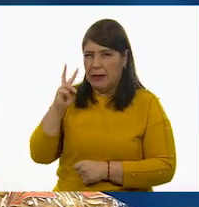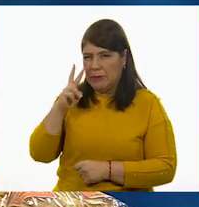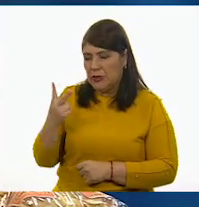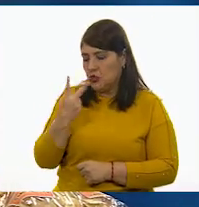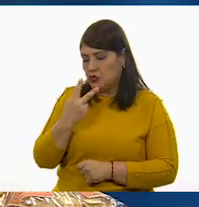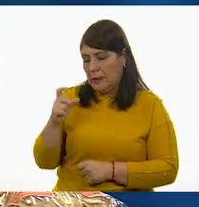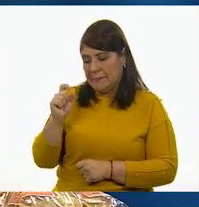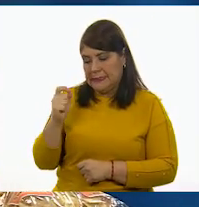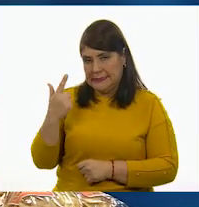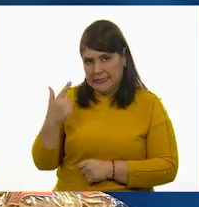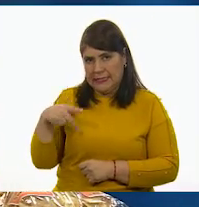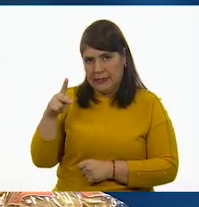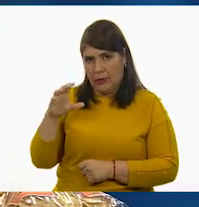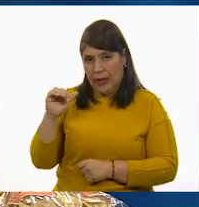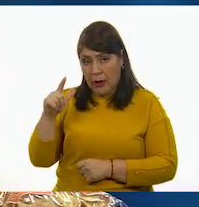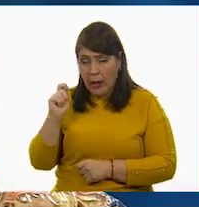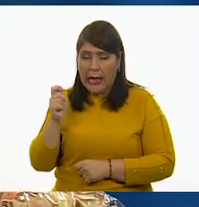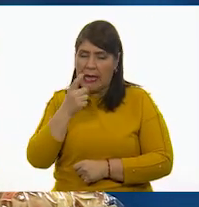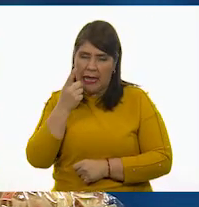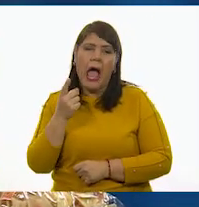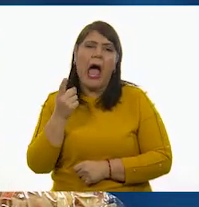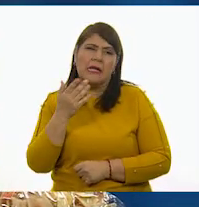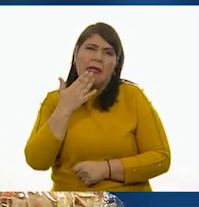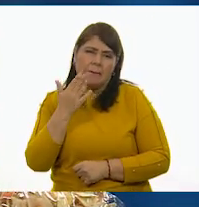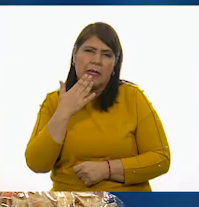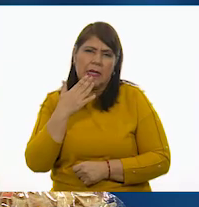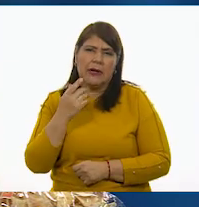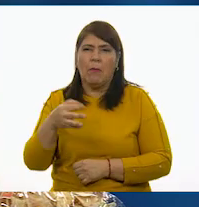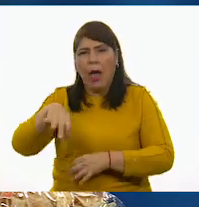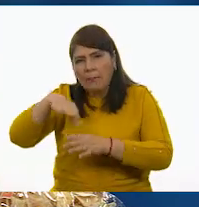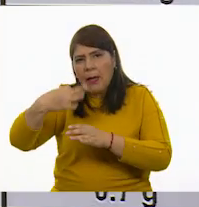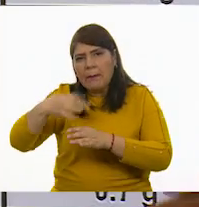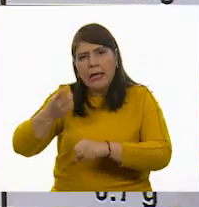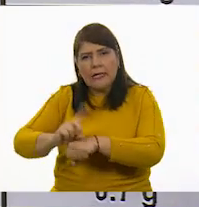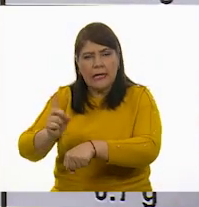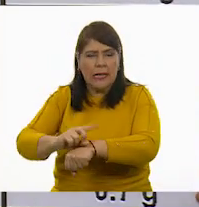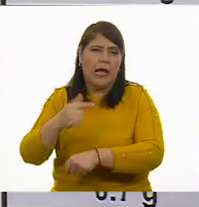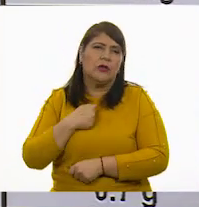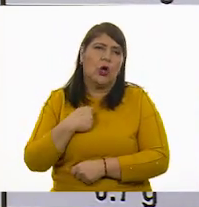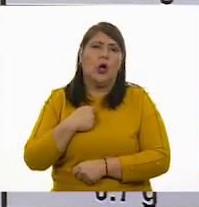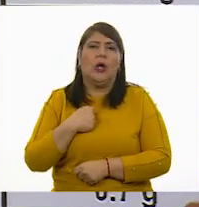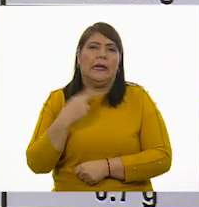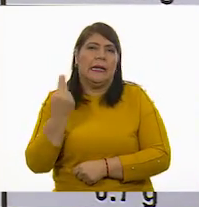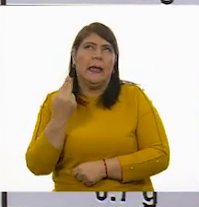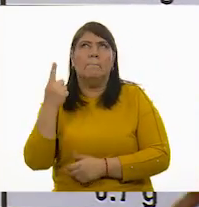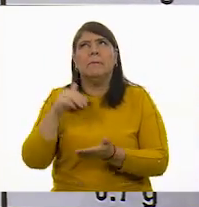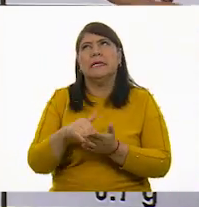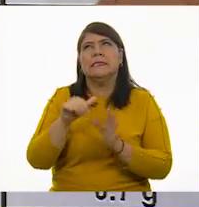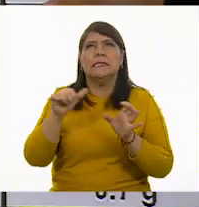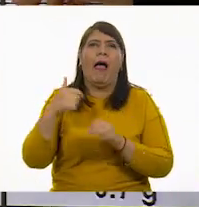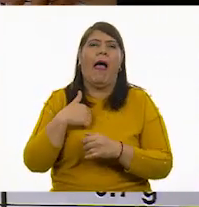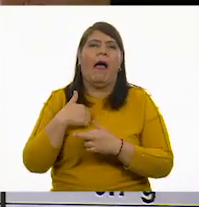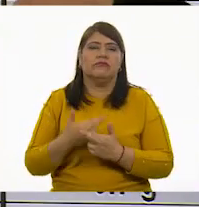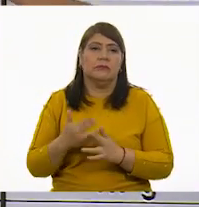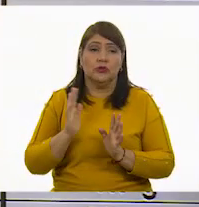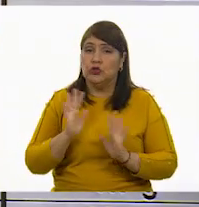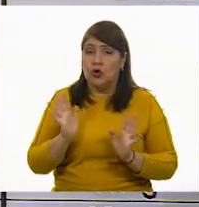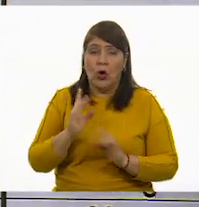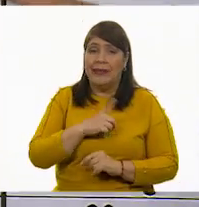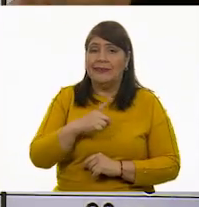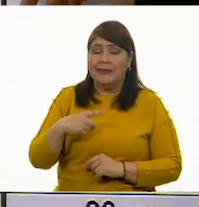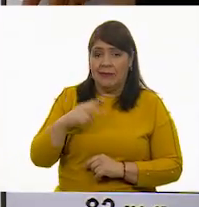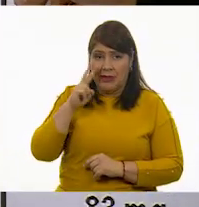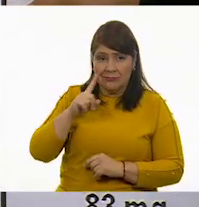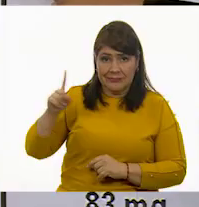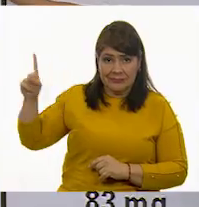227 kilocalorías, entonces sea bueno estar comiendo papitas diario, porque yo necesito 1,600 o 1,000 o algo, porque también tenemos algo que